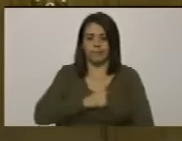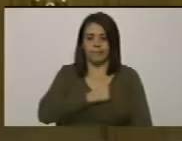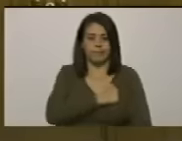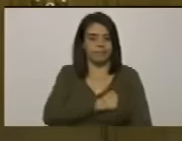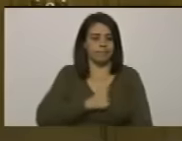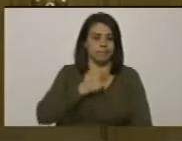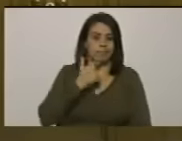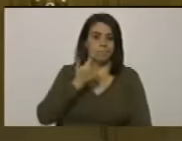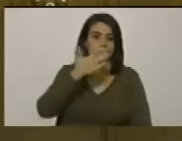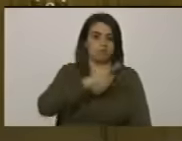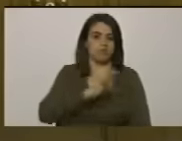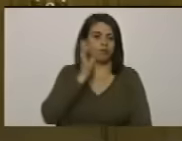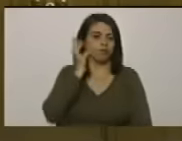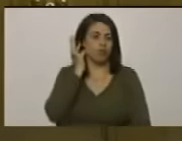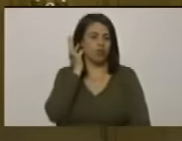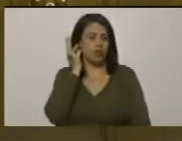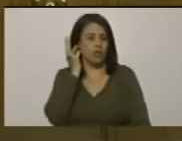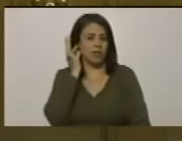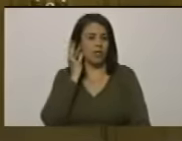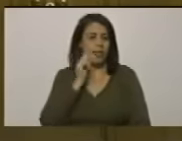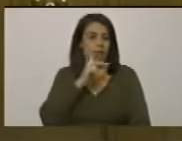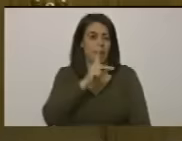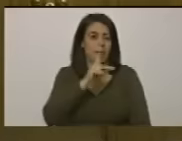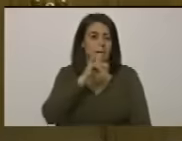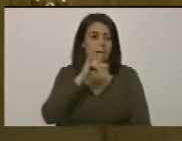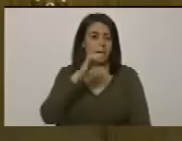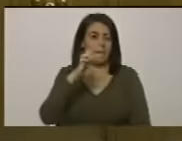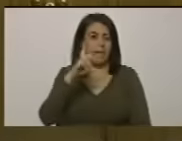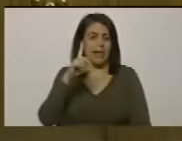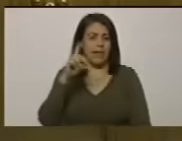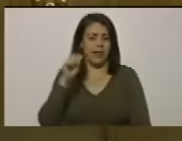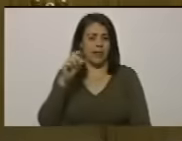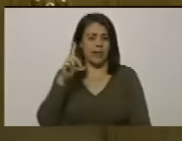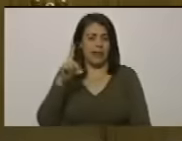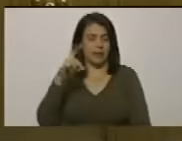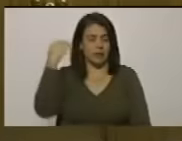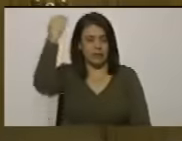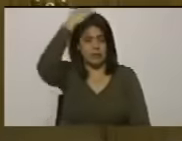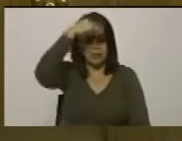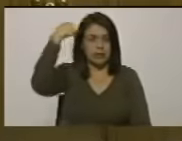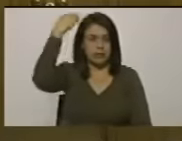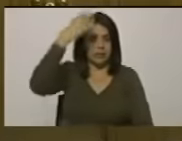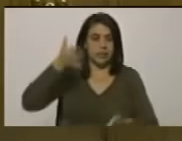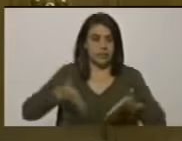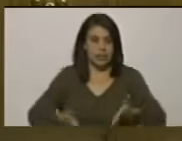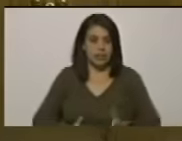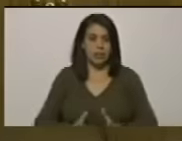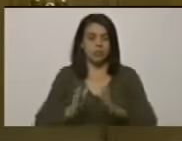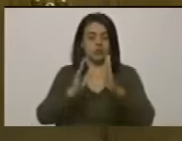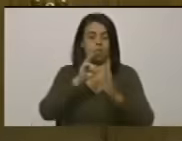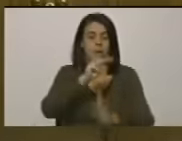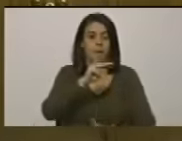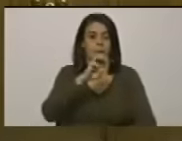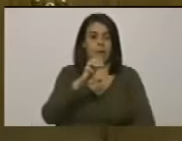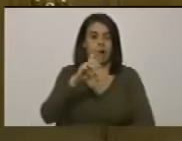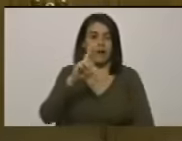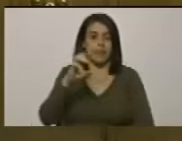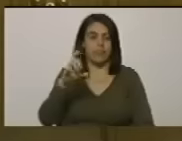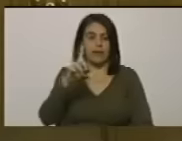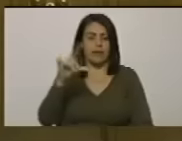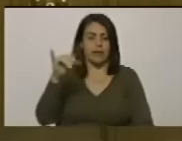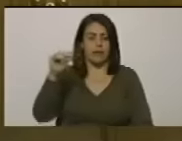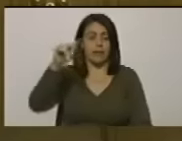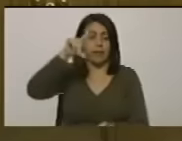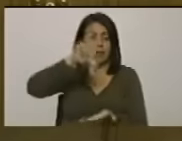fallecimiento de la senadora Piedad Córdoba Ruiz natural de Medellín capital